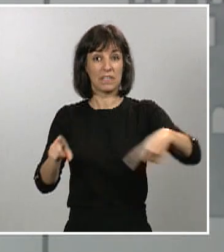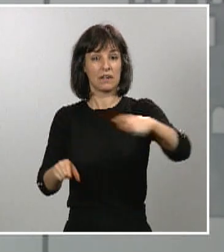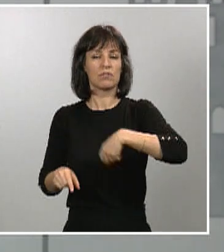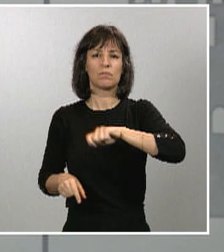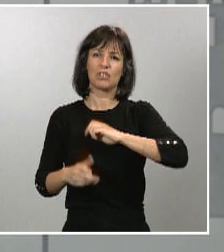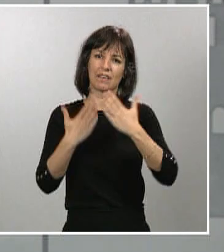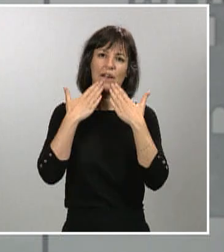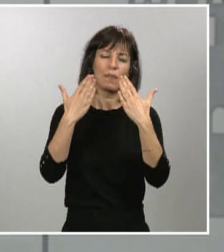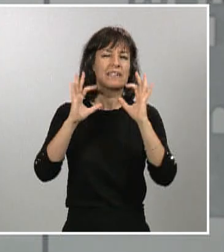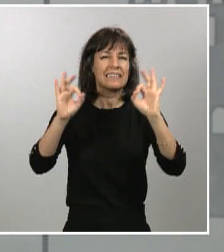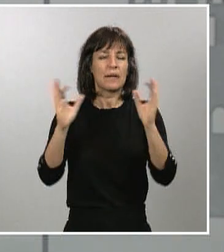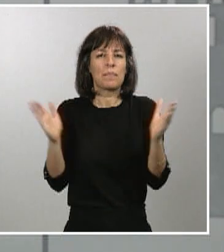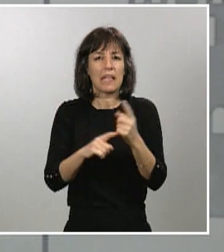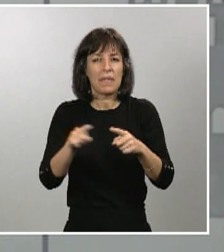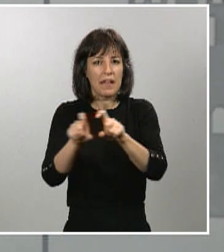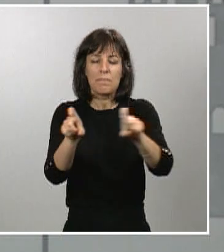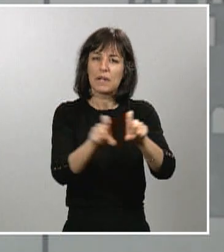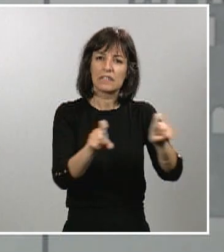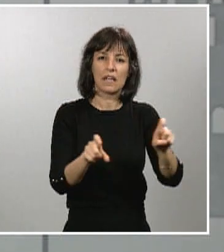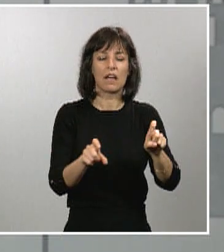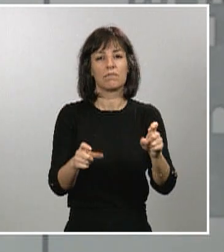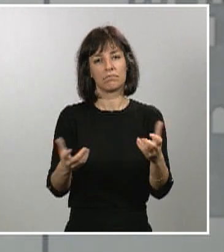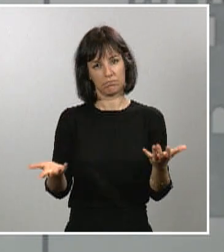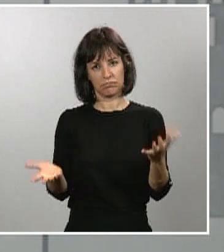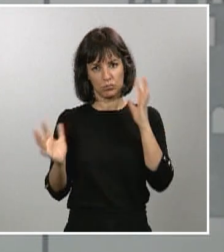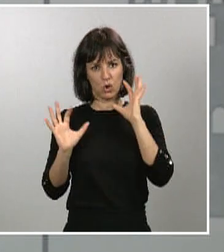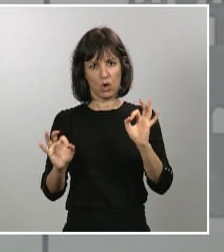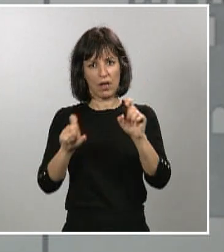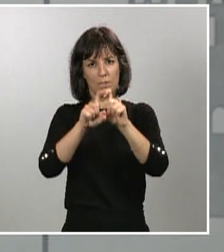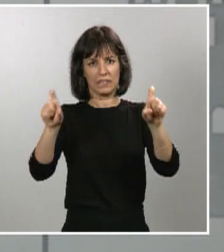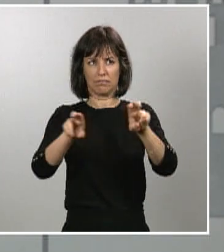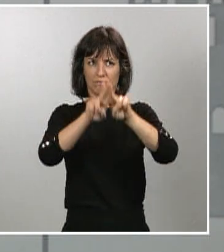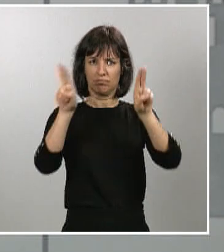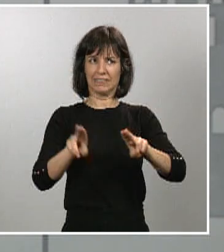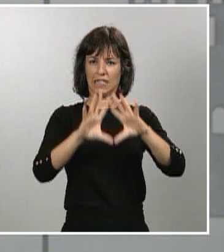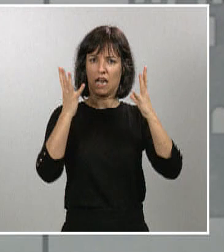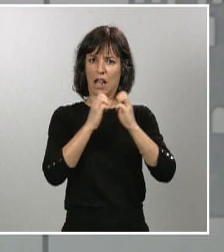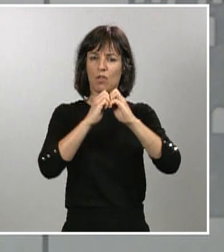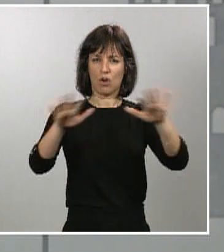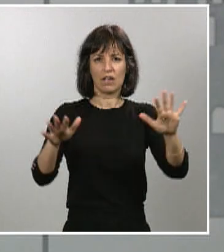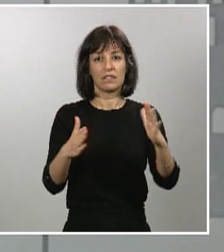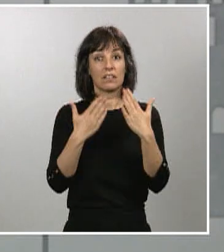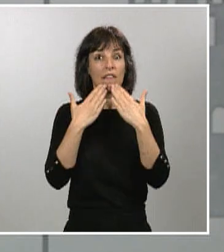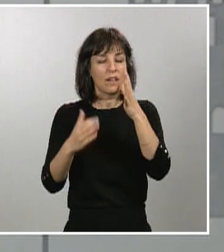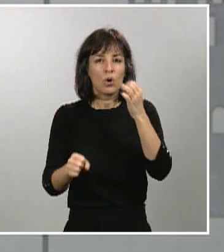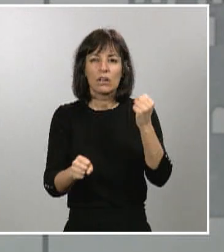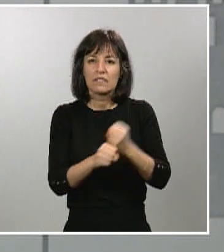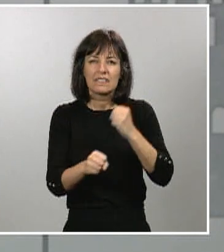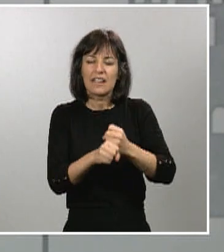pequeñas y medianas empresas, también, naturalmente, a las empresas internacionales, por la labor que hacen de seguir